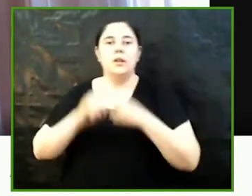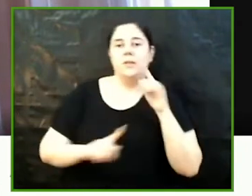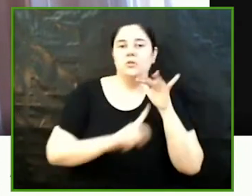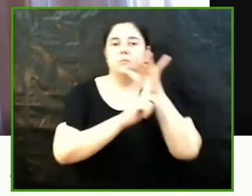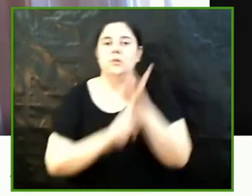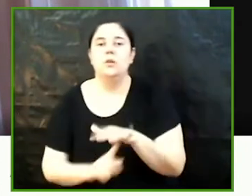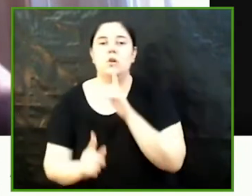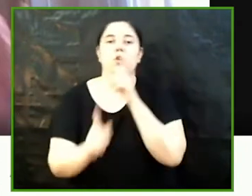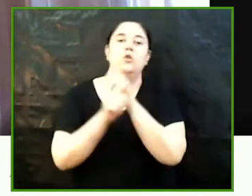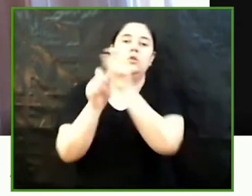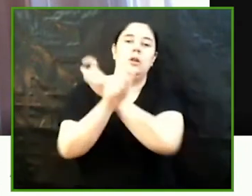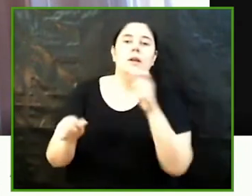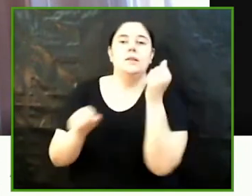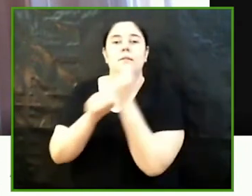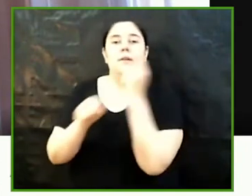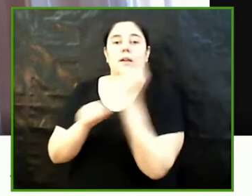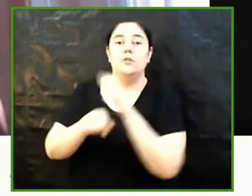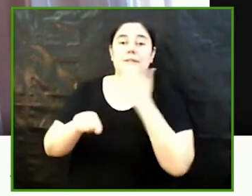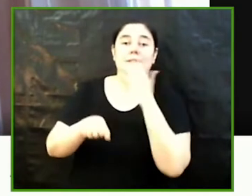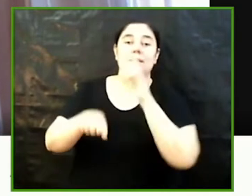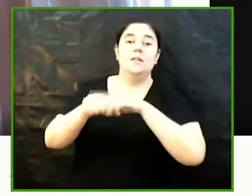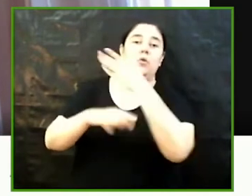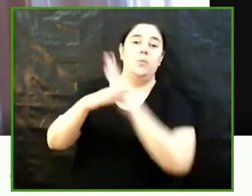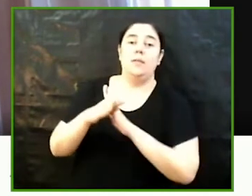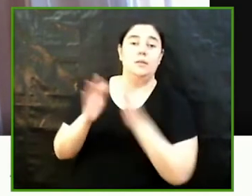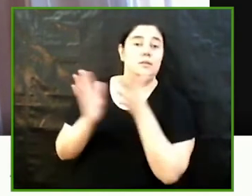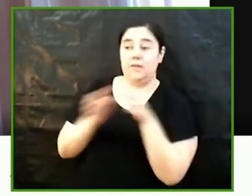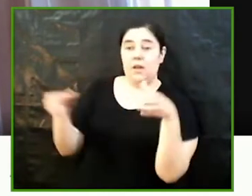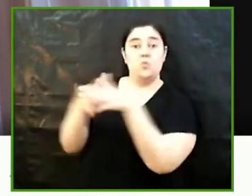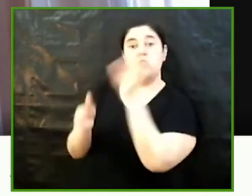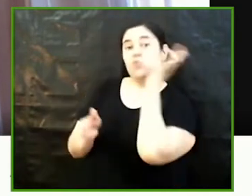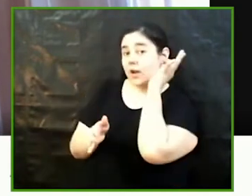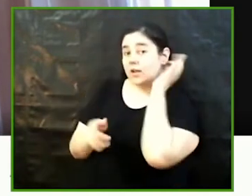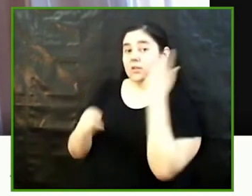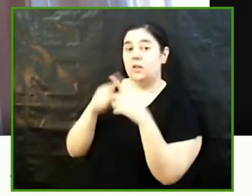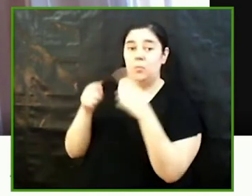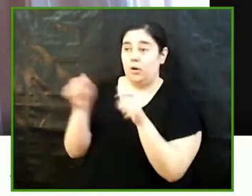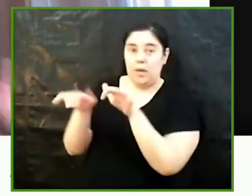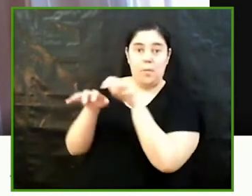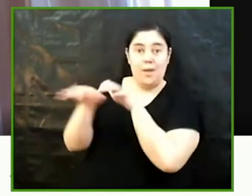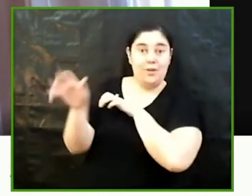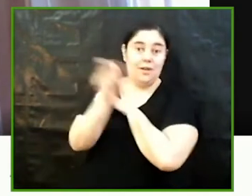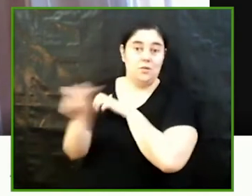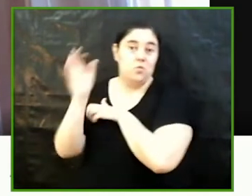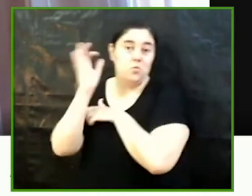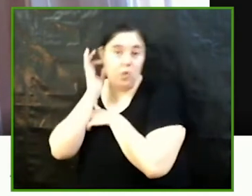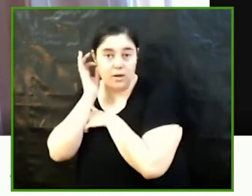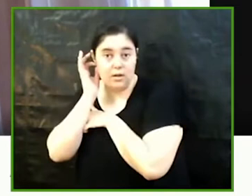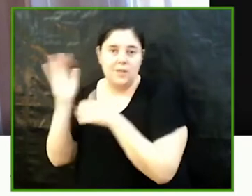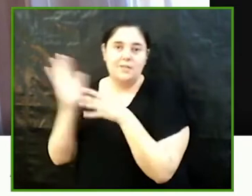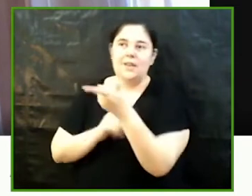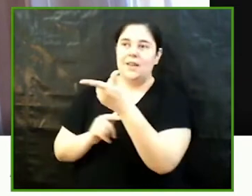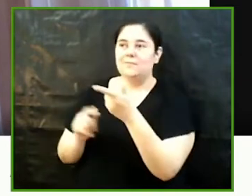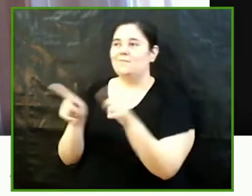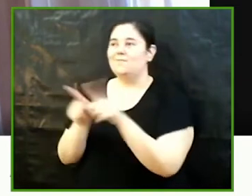trabajadores a tiempo parcial recaen sobre las mujeres puesto que estas son las que ocupan estos puestos de trabajo lo que las coloca en una posición